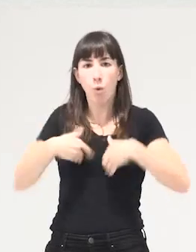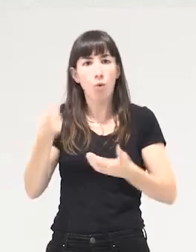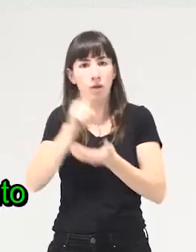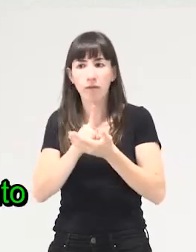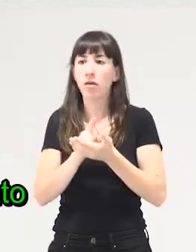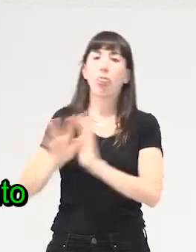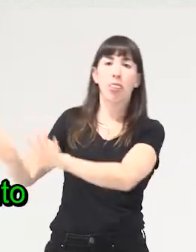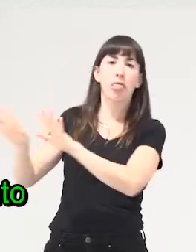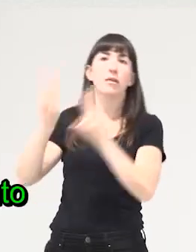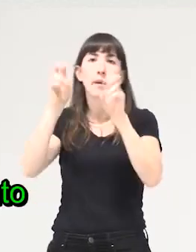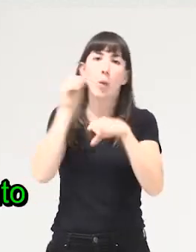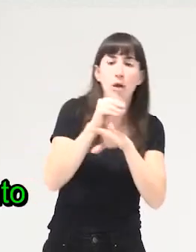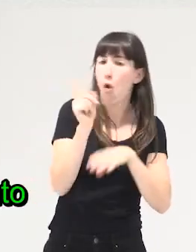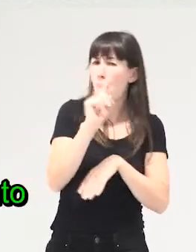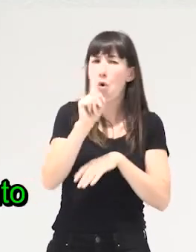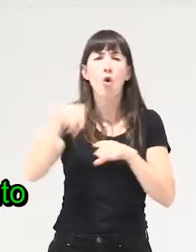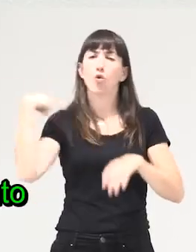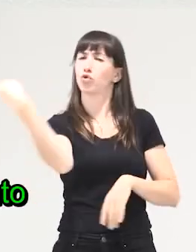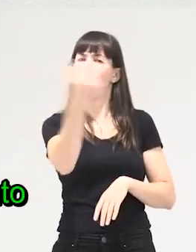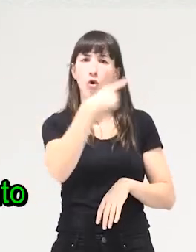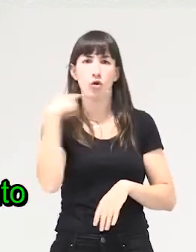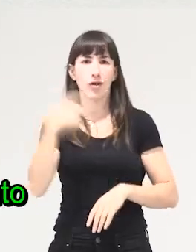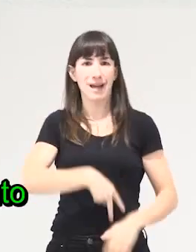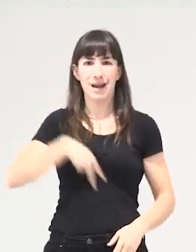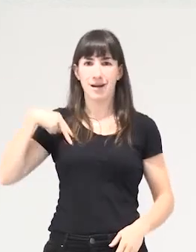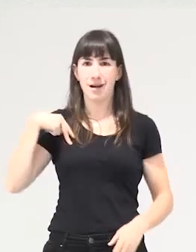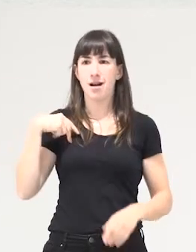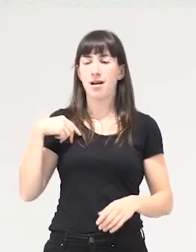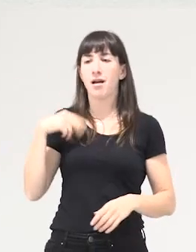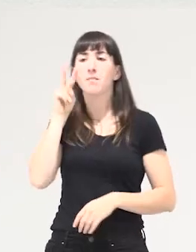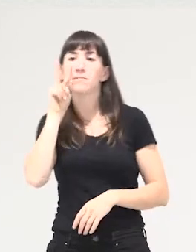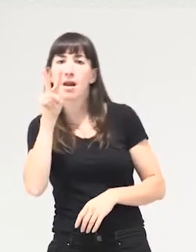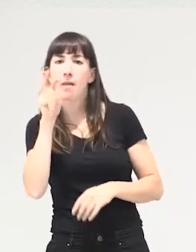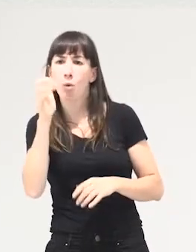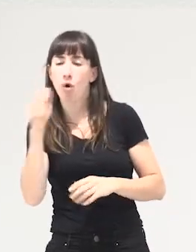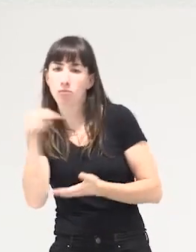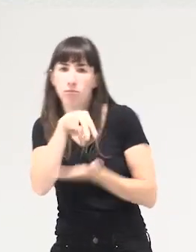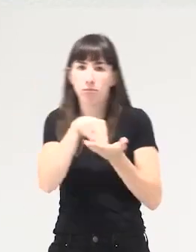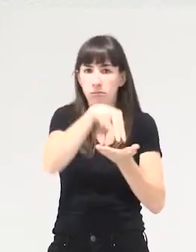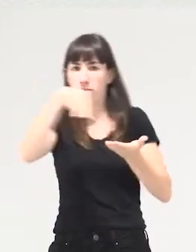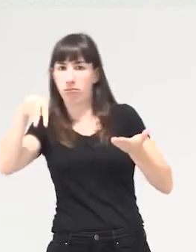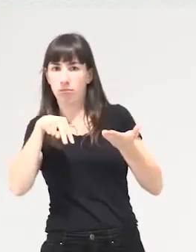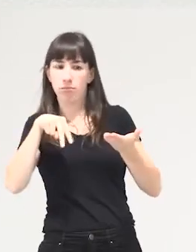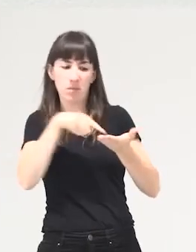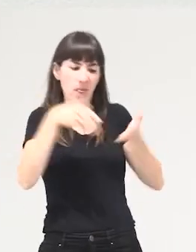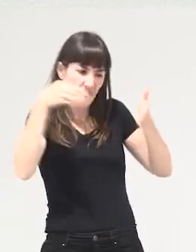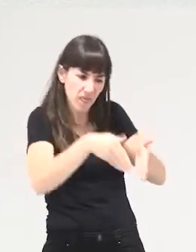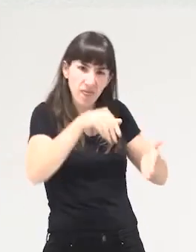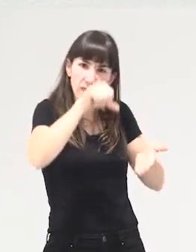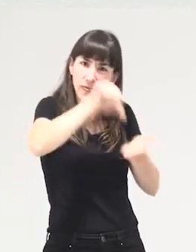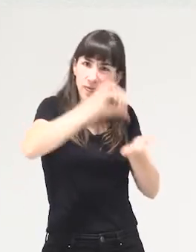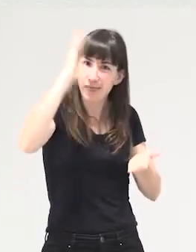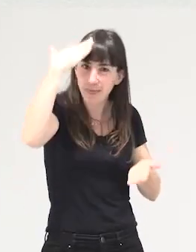igual está hablando de mirar todo el conjunto desde un sitio distinto que pone otra cosa distinta en el centro que pone la vida la